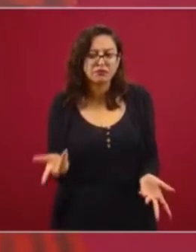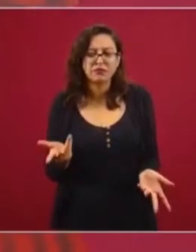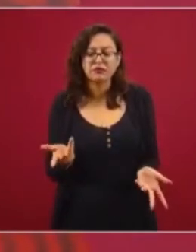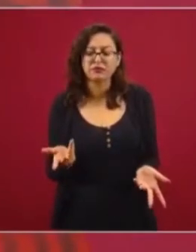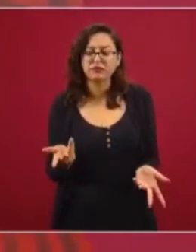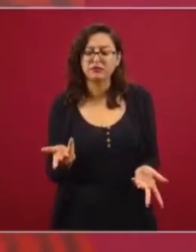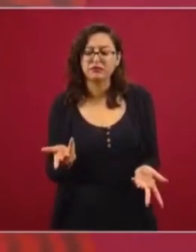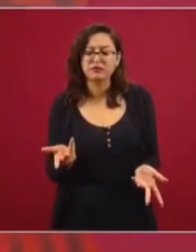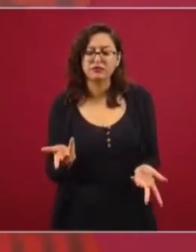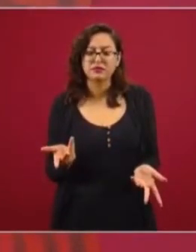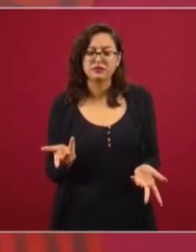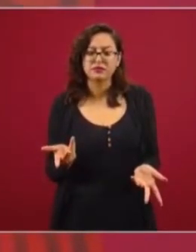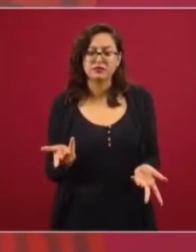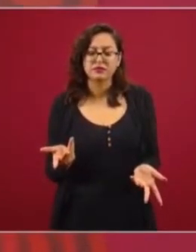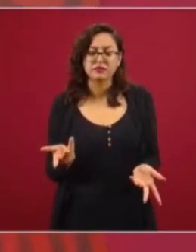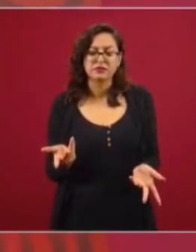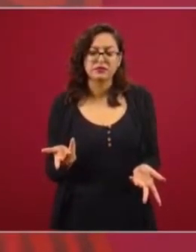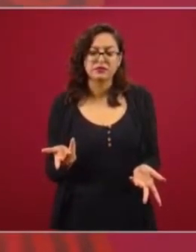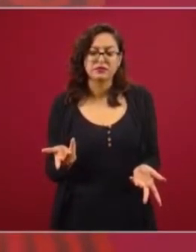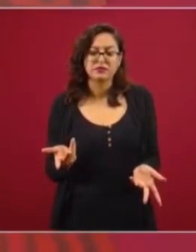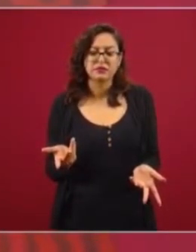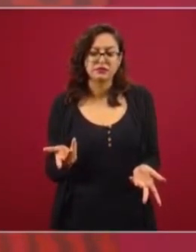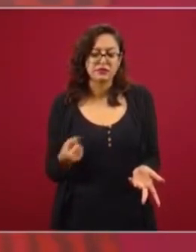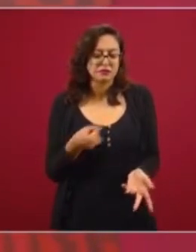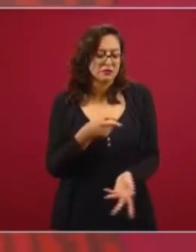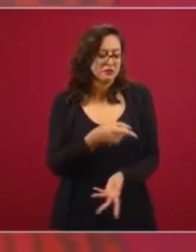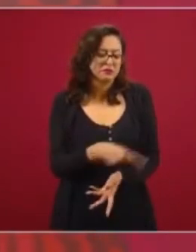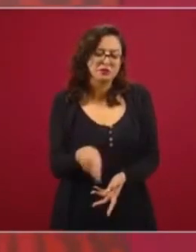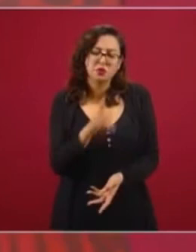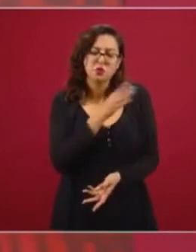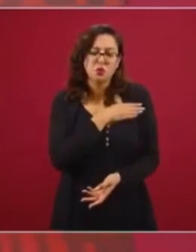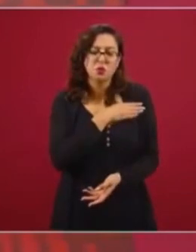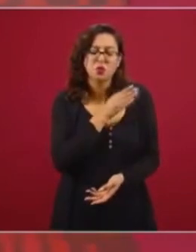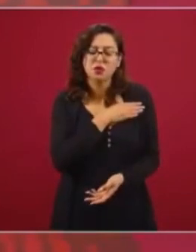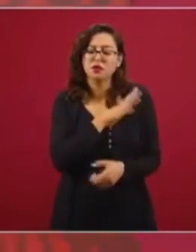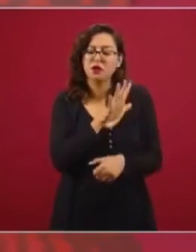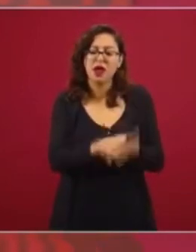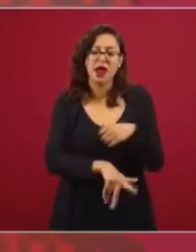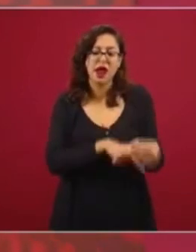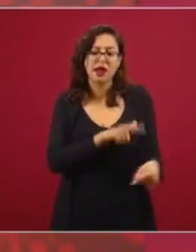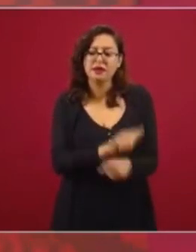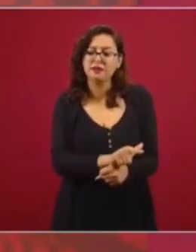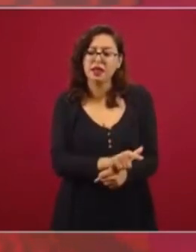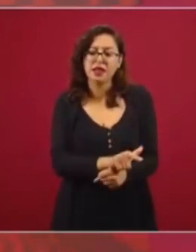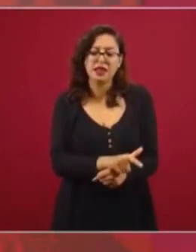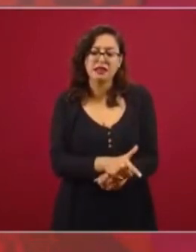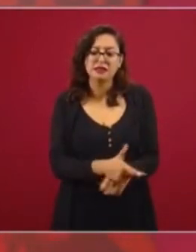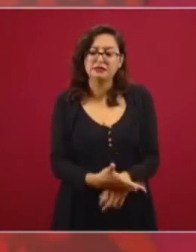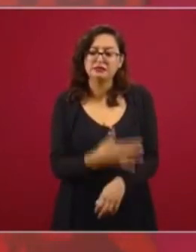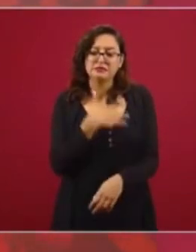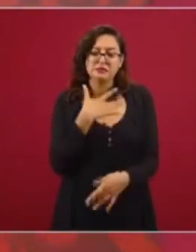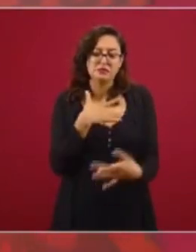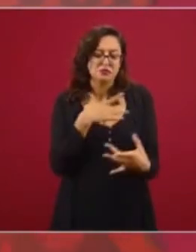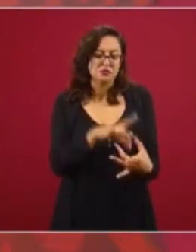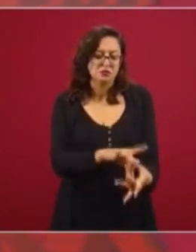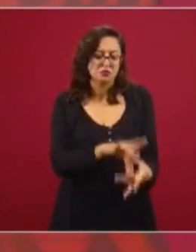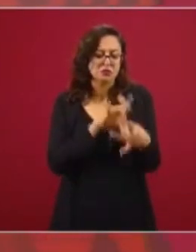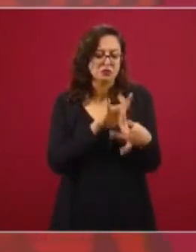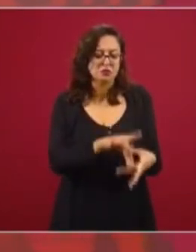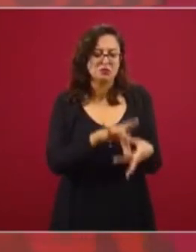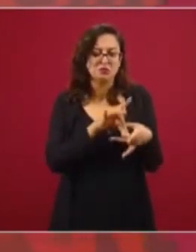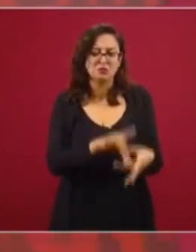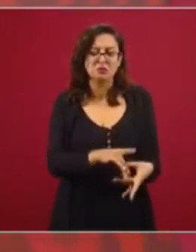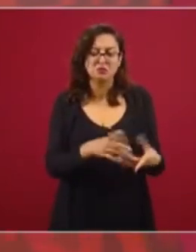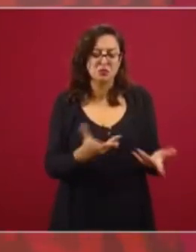fieles, con tantos sentimientos, ¿qué?, ¿no lo